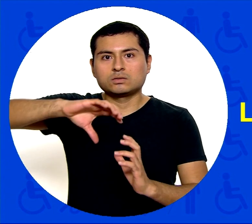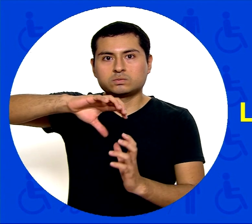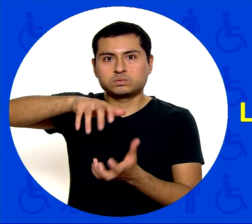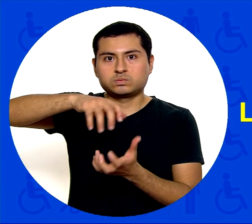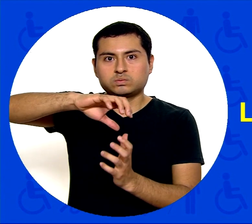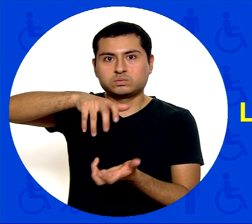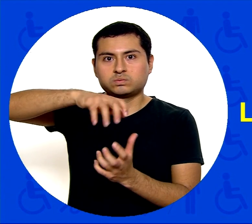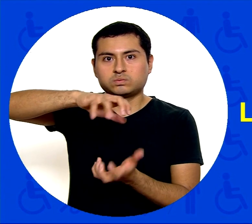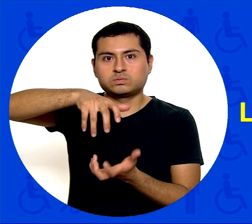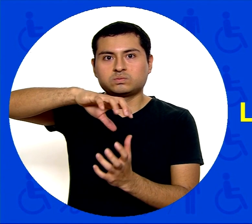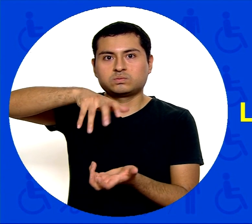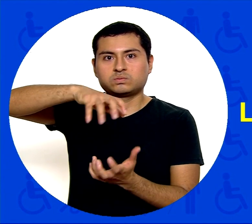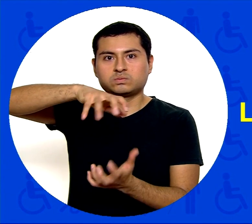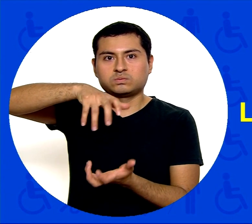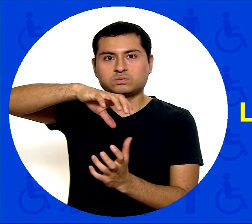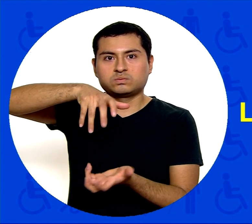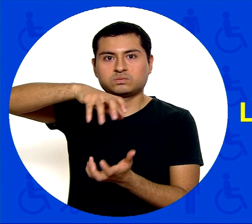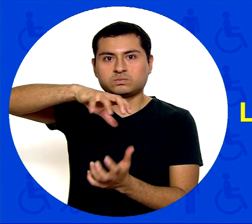Lavadora